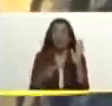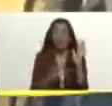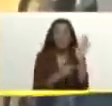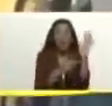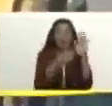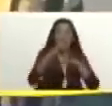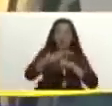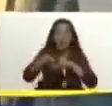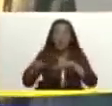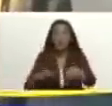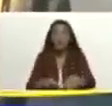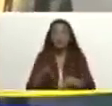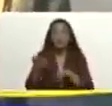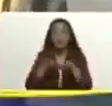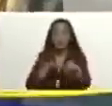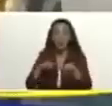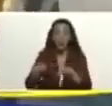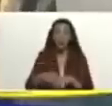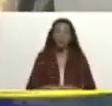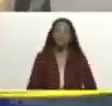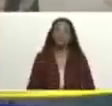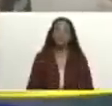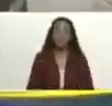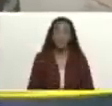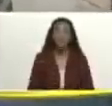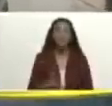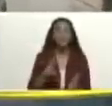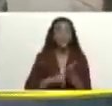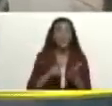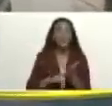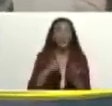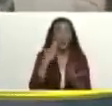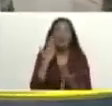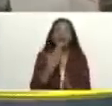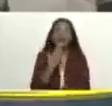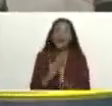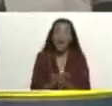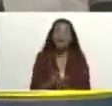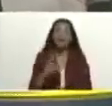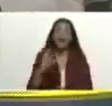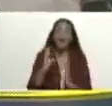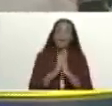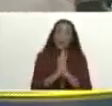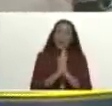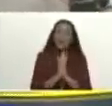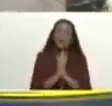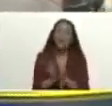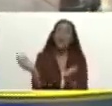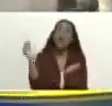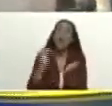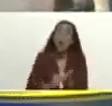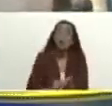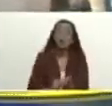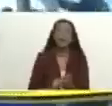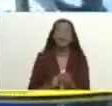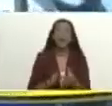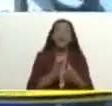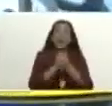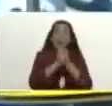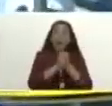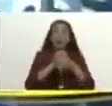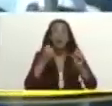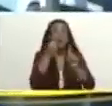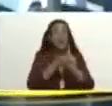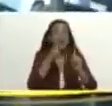adyacentes a los sectores afectados de verdad aquí damos las gracias también le pedimos el apoyo bueno y que seguimos en la lucha y